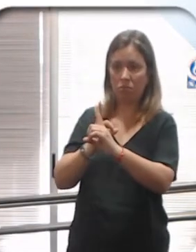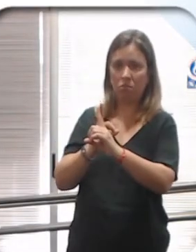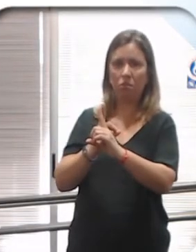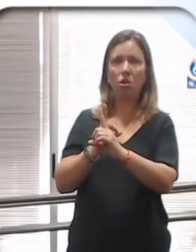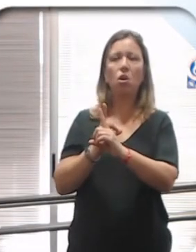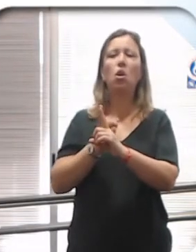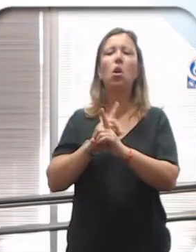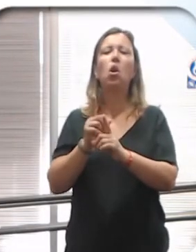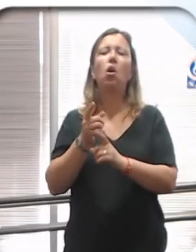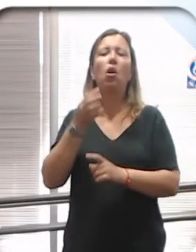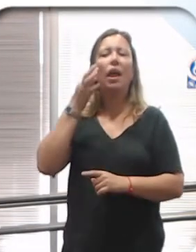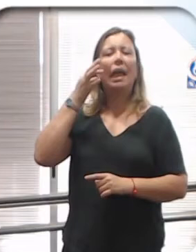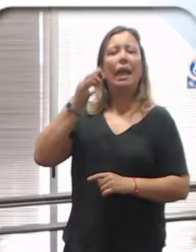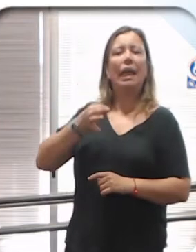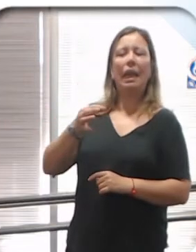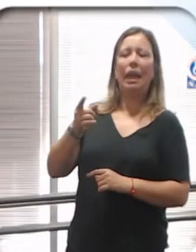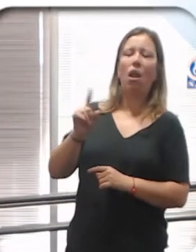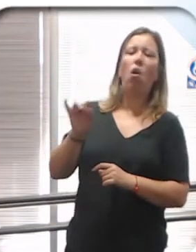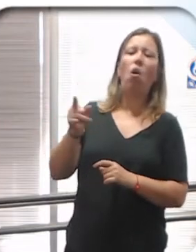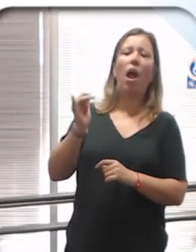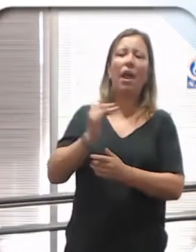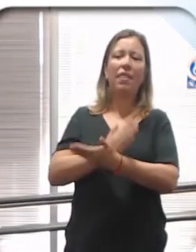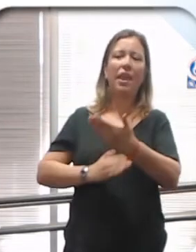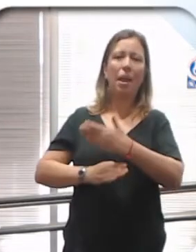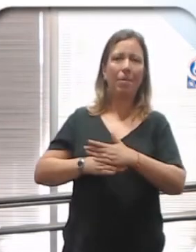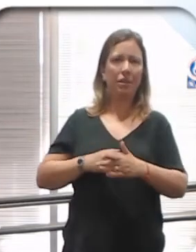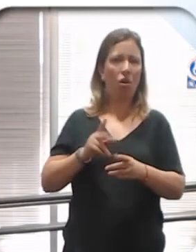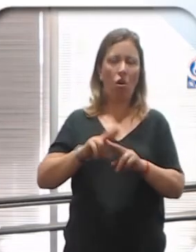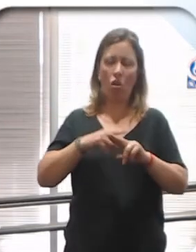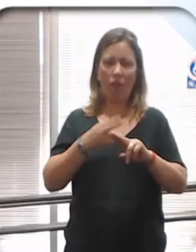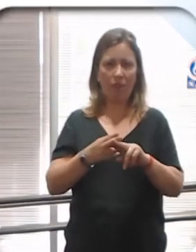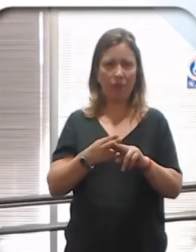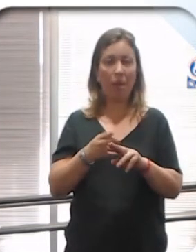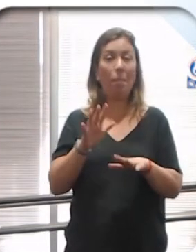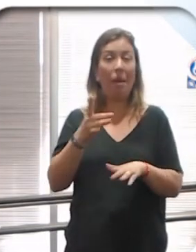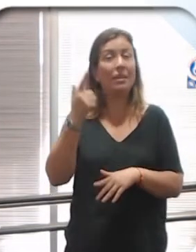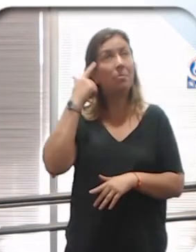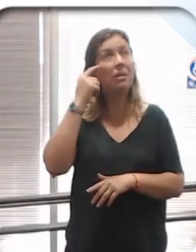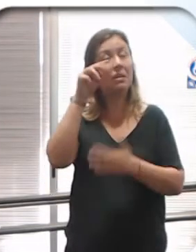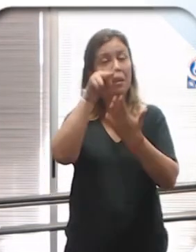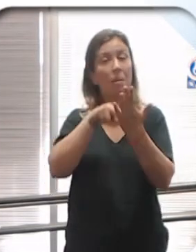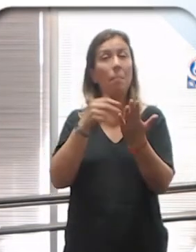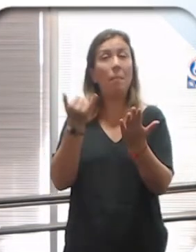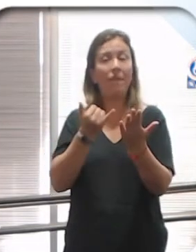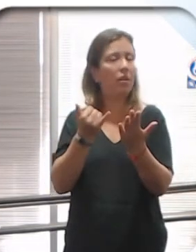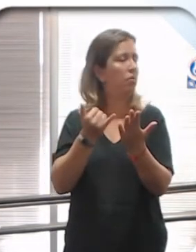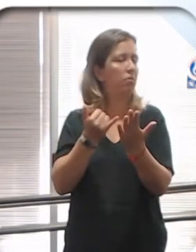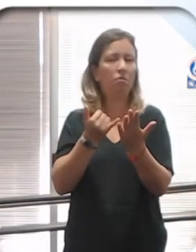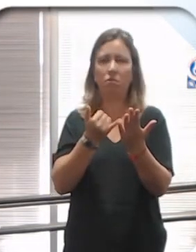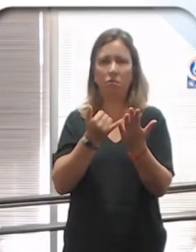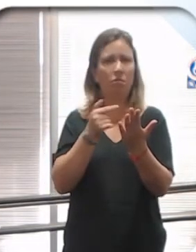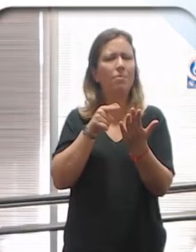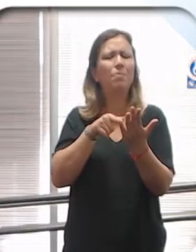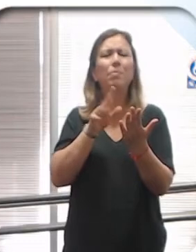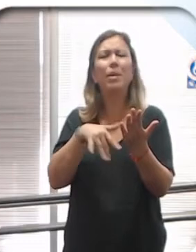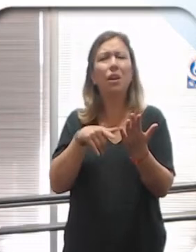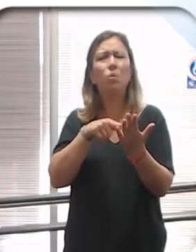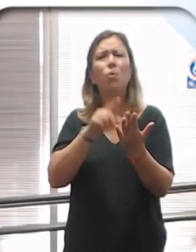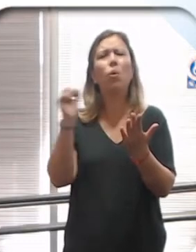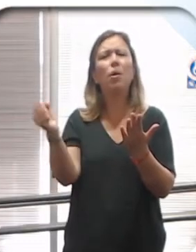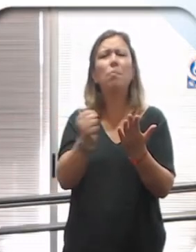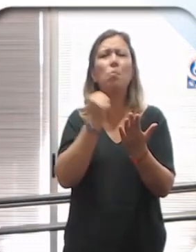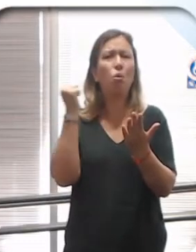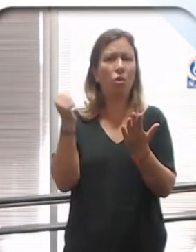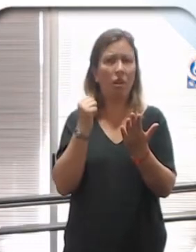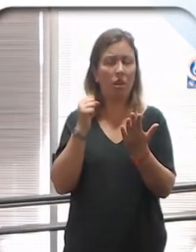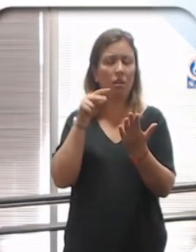Evitar, subestimar y prejuzgar a las personas con discapacidad. Les vuelvo a repetir, parece tonto lo que dice, pero es importantísimo.